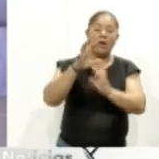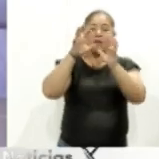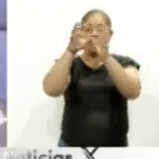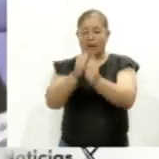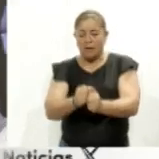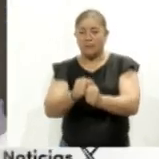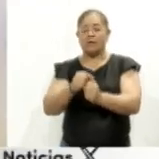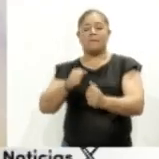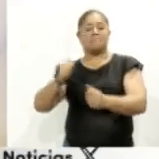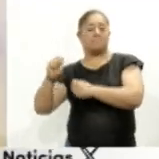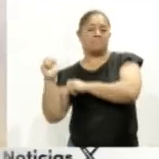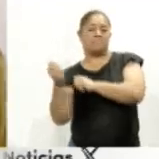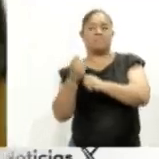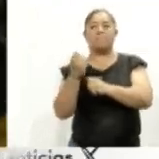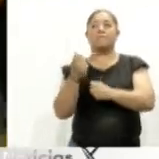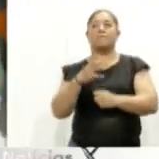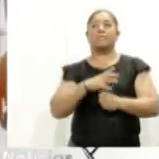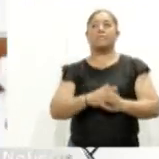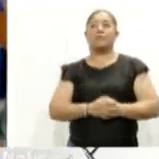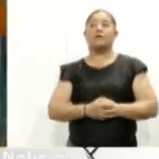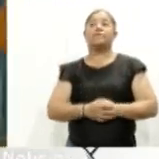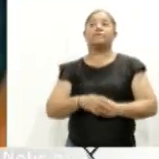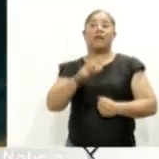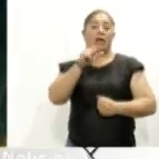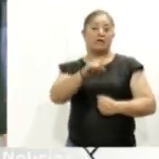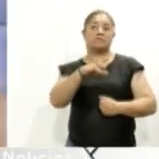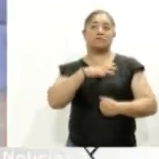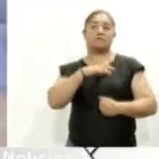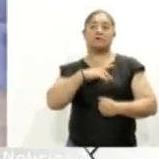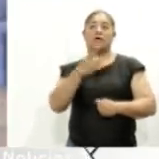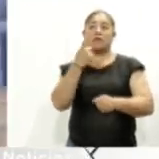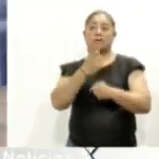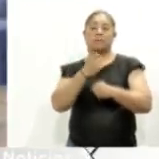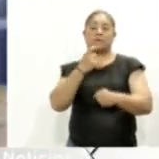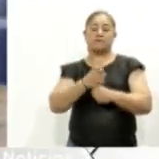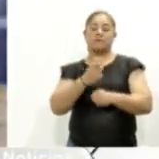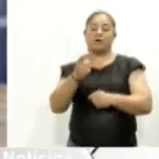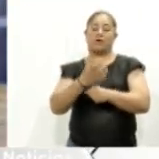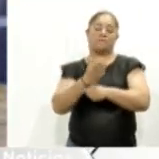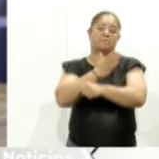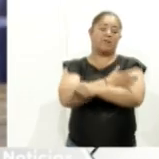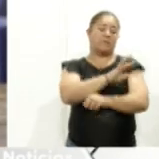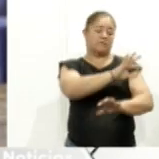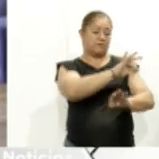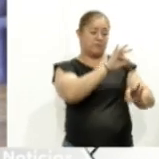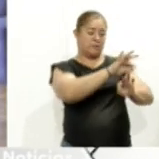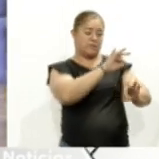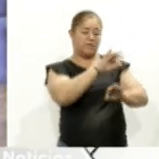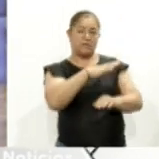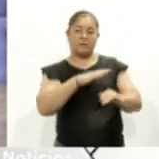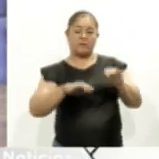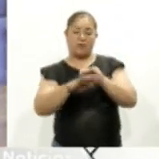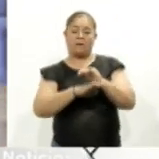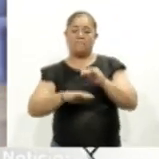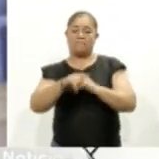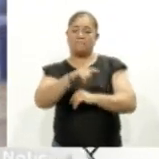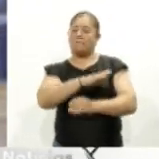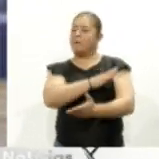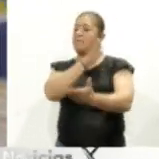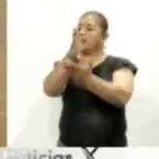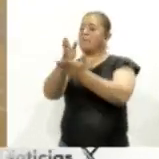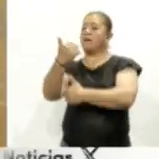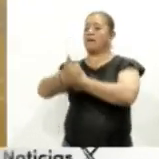y pegar a la pelota. Con estos elementos se conformó un primer preselectivo que será la base de la selección que participe en las